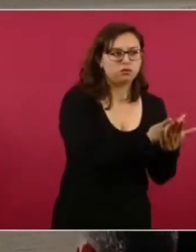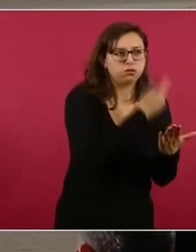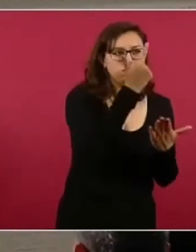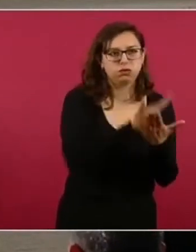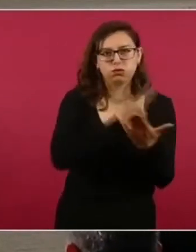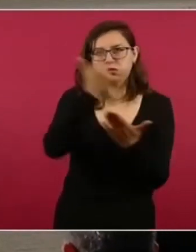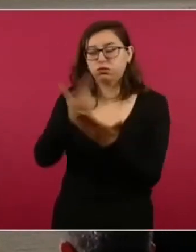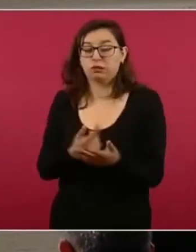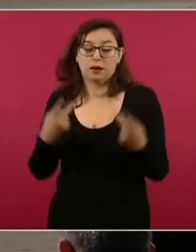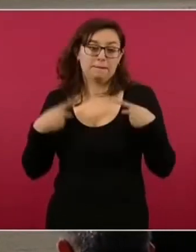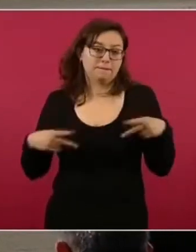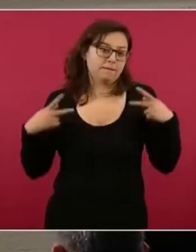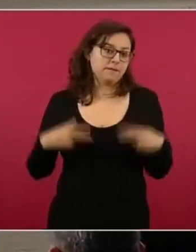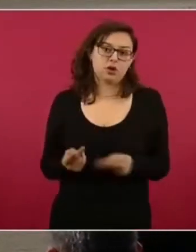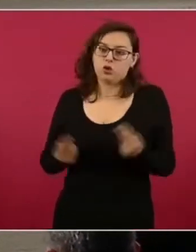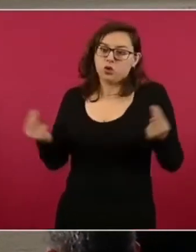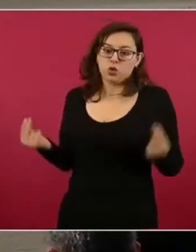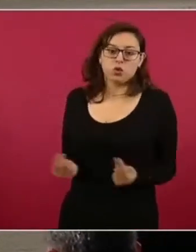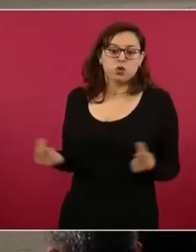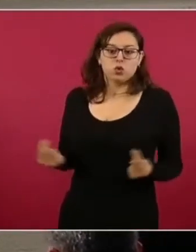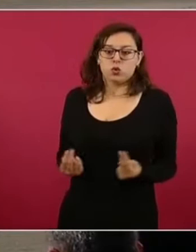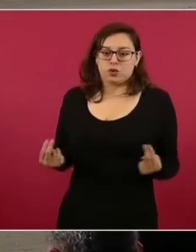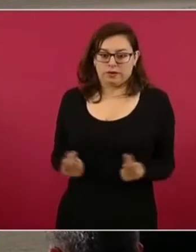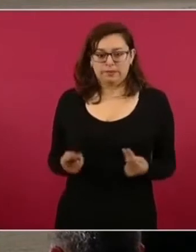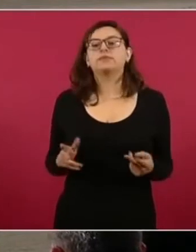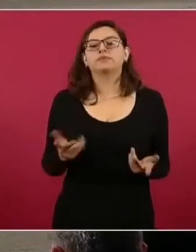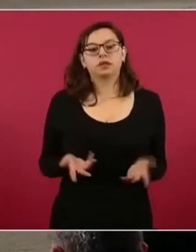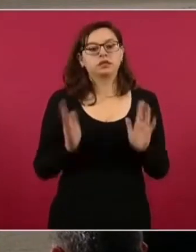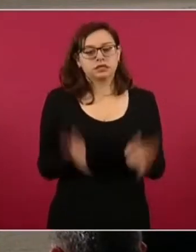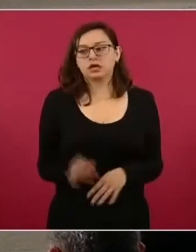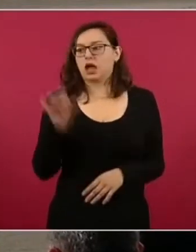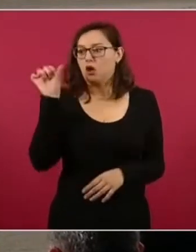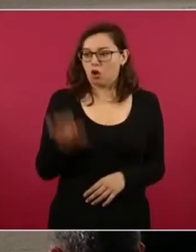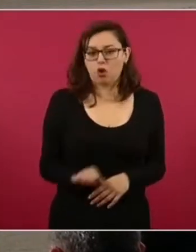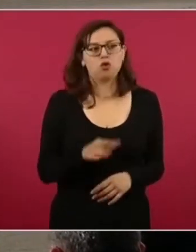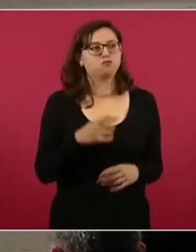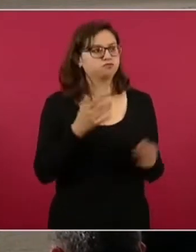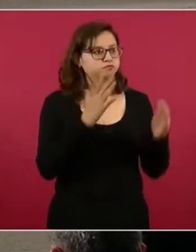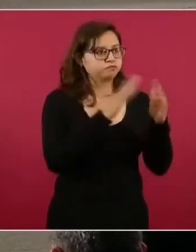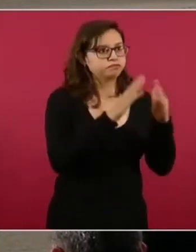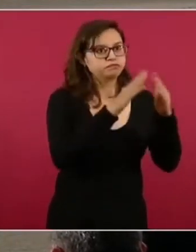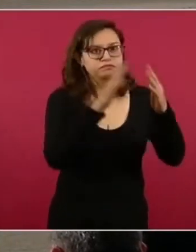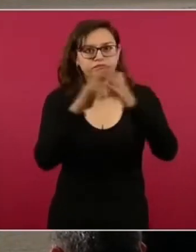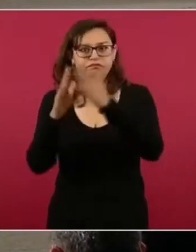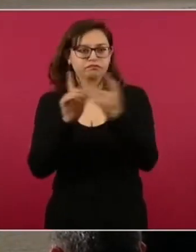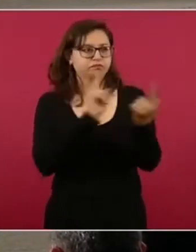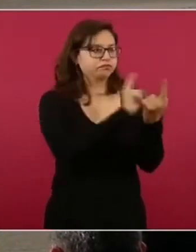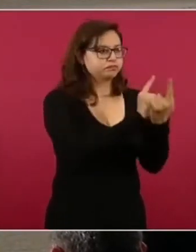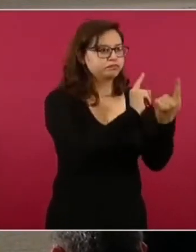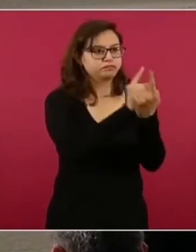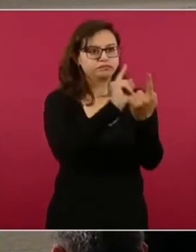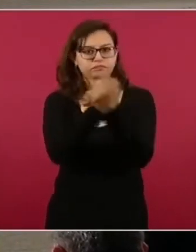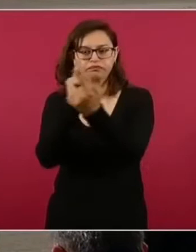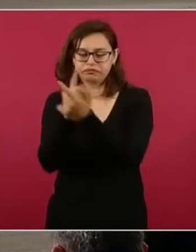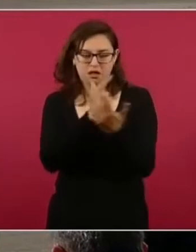para que casa por casa se pueda hacer el censo y dar una respuesta ágil y rápida. También hay una